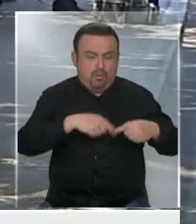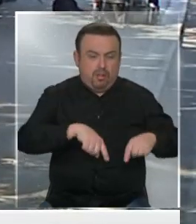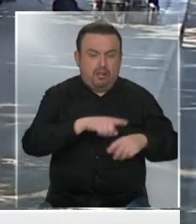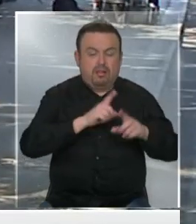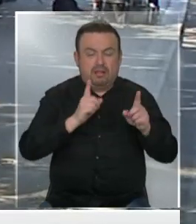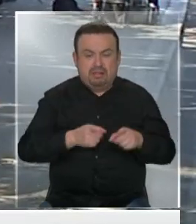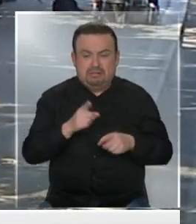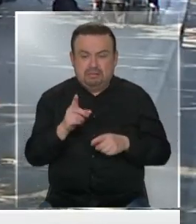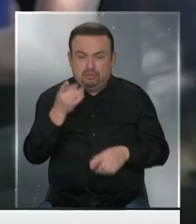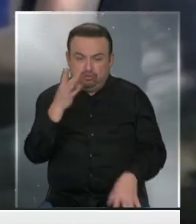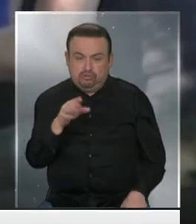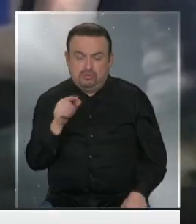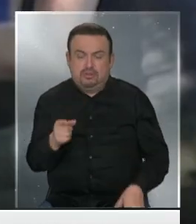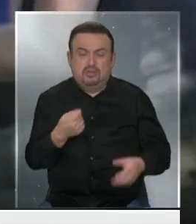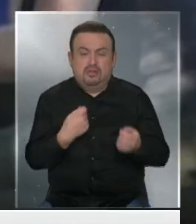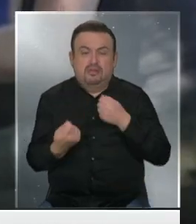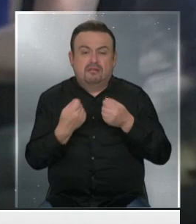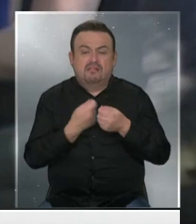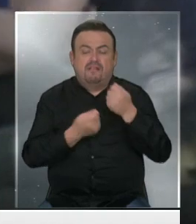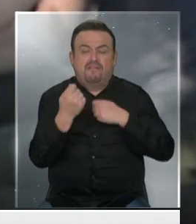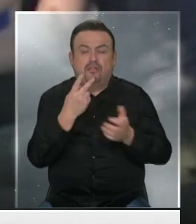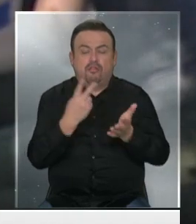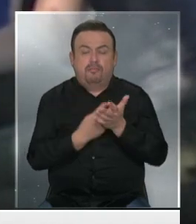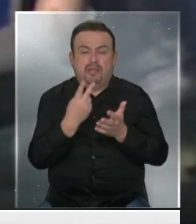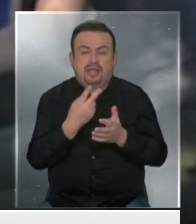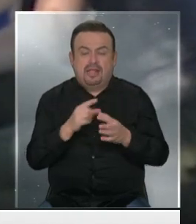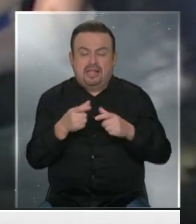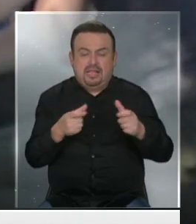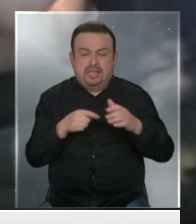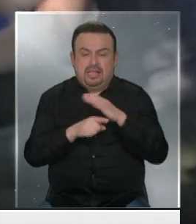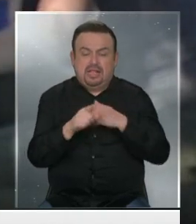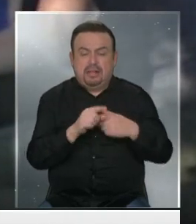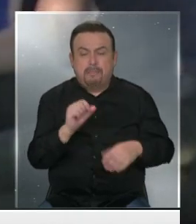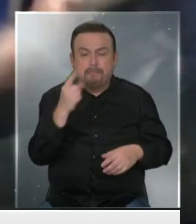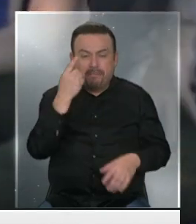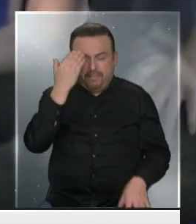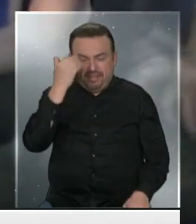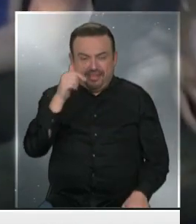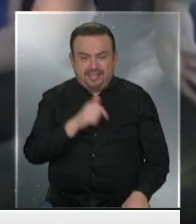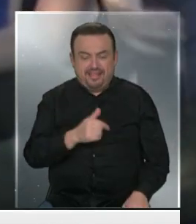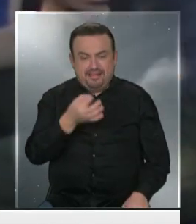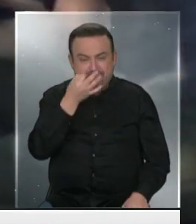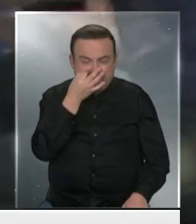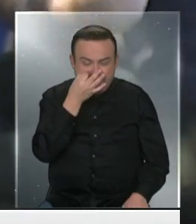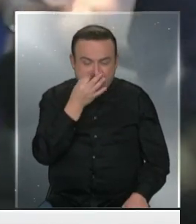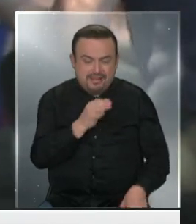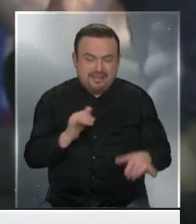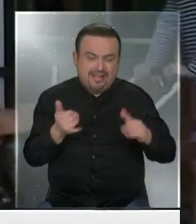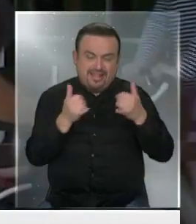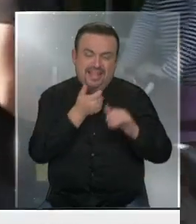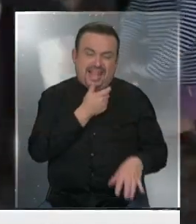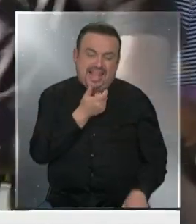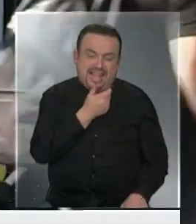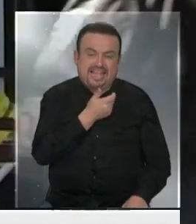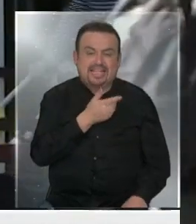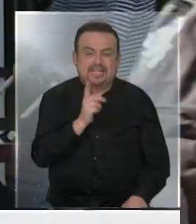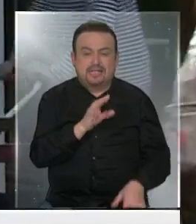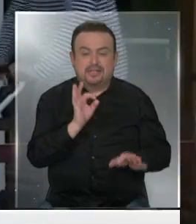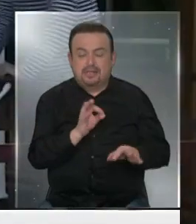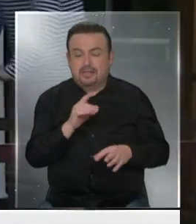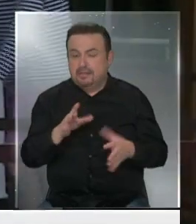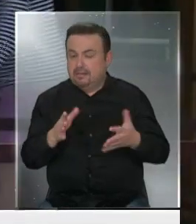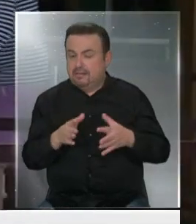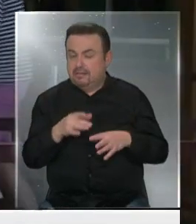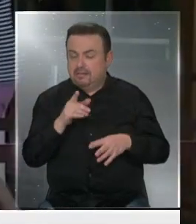y por eso es que solamente vendieron 2.000 entradas para las primeras jornadas en esta semana, mientras que normalmente ellos vendían